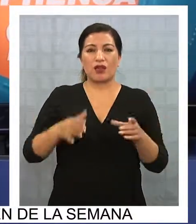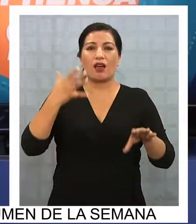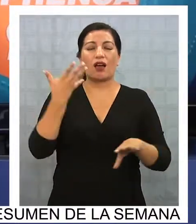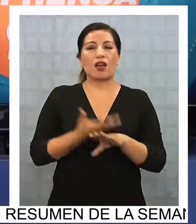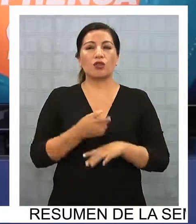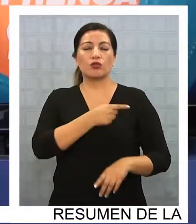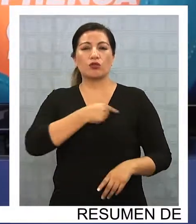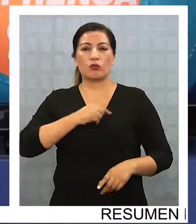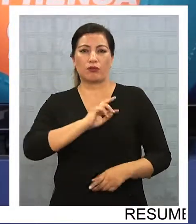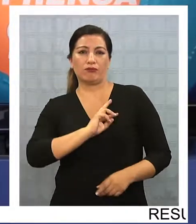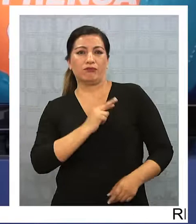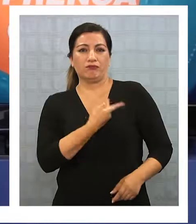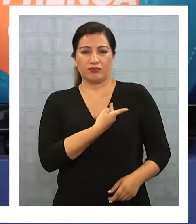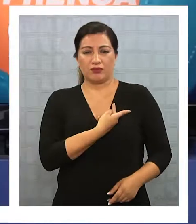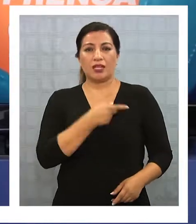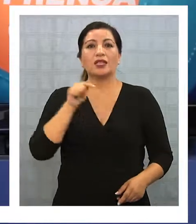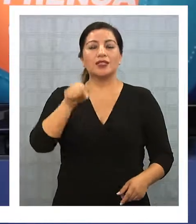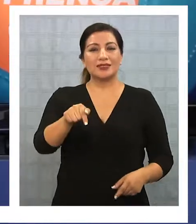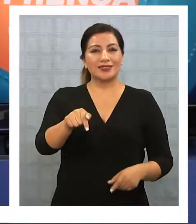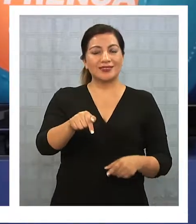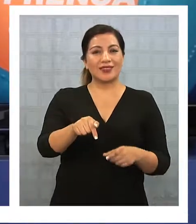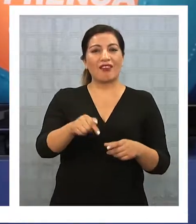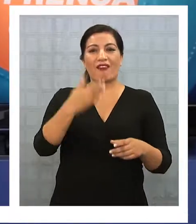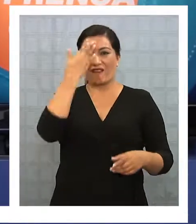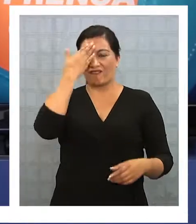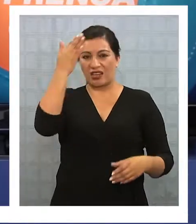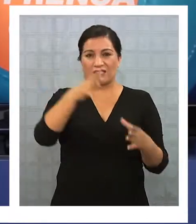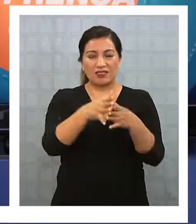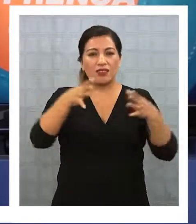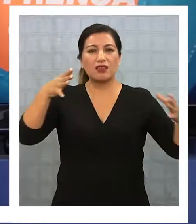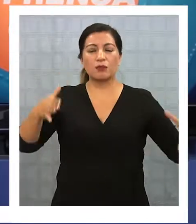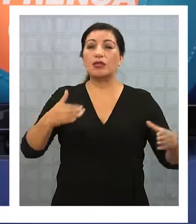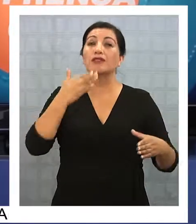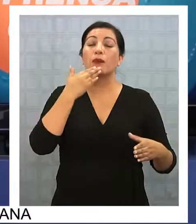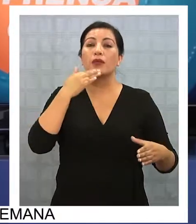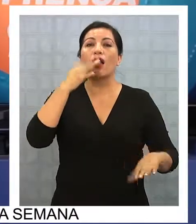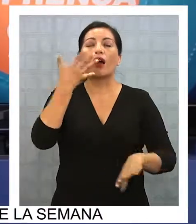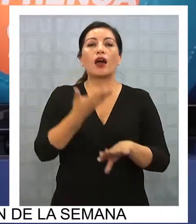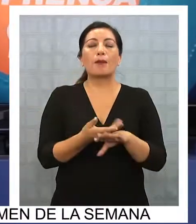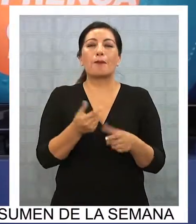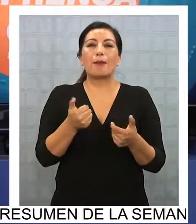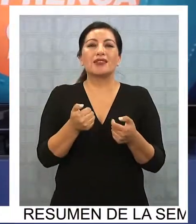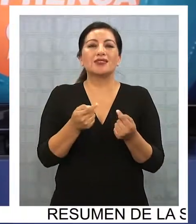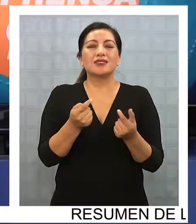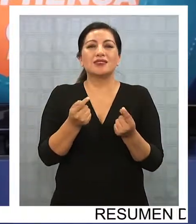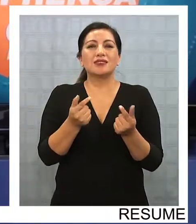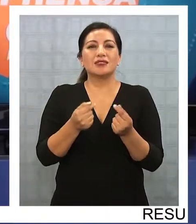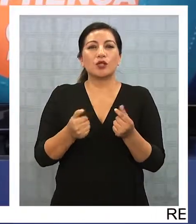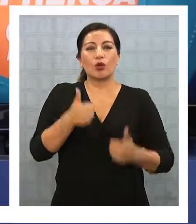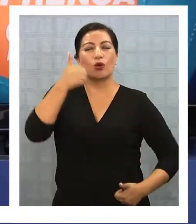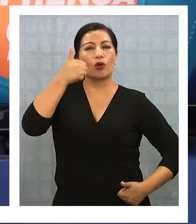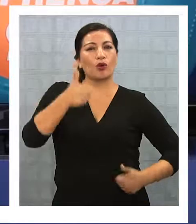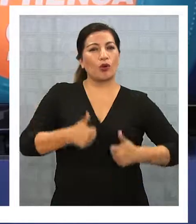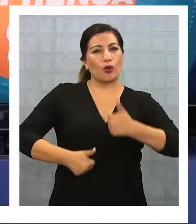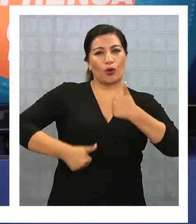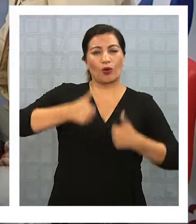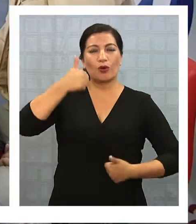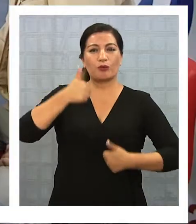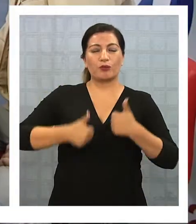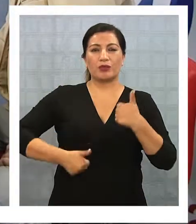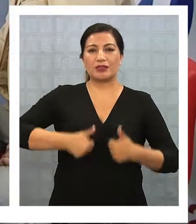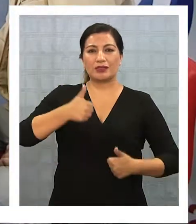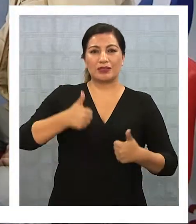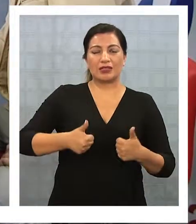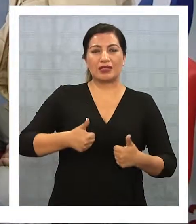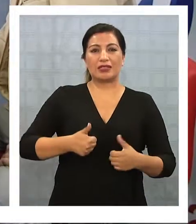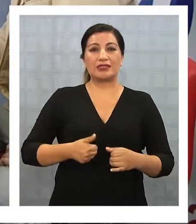el Frente Amplio con una candidata que ya ha marcado dígitos y que le compite en el mismo nicho a aquellos que piensan que nuestra tarea es competir